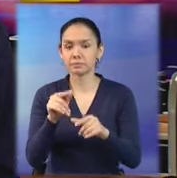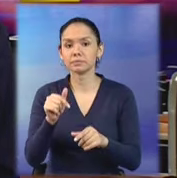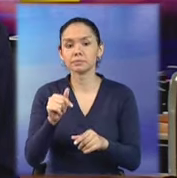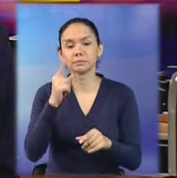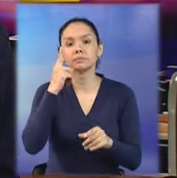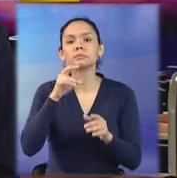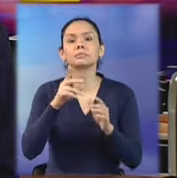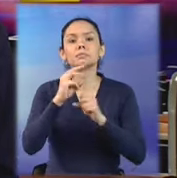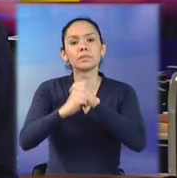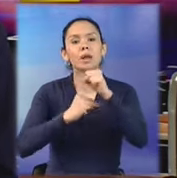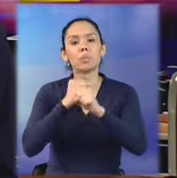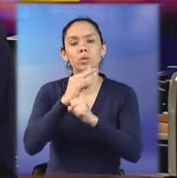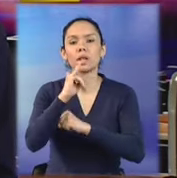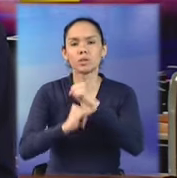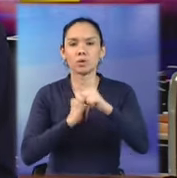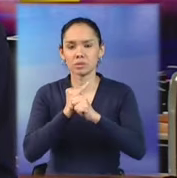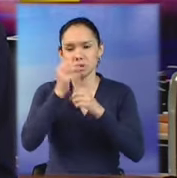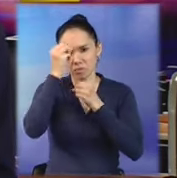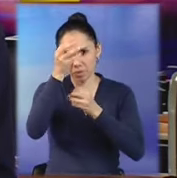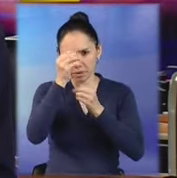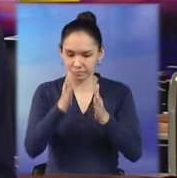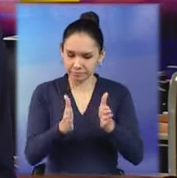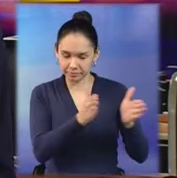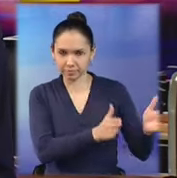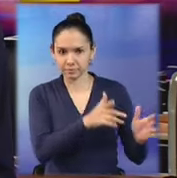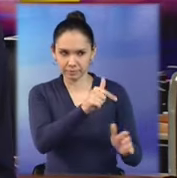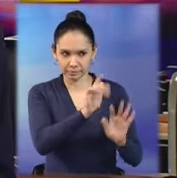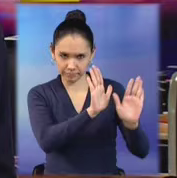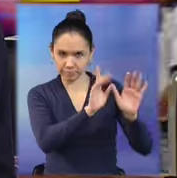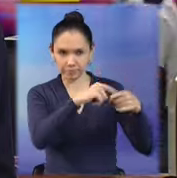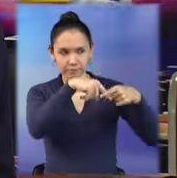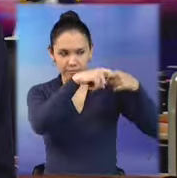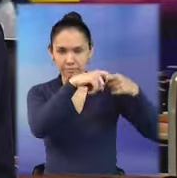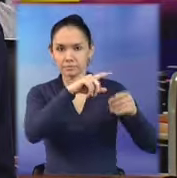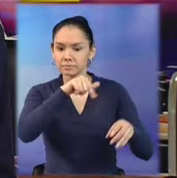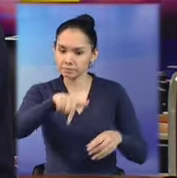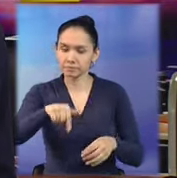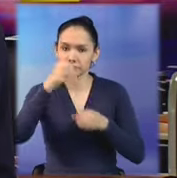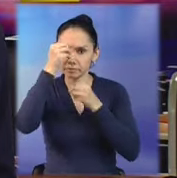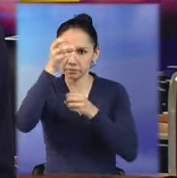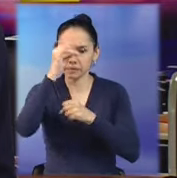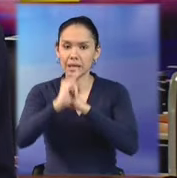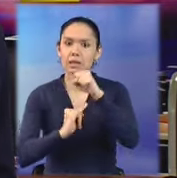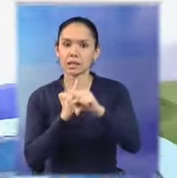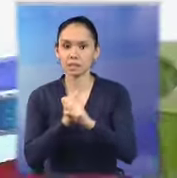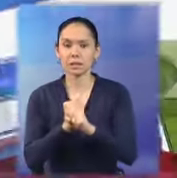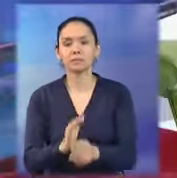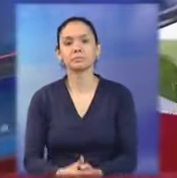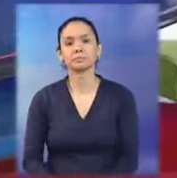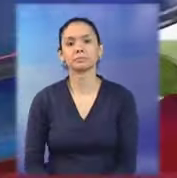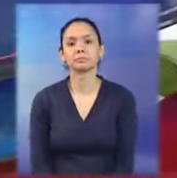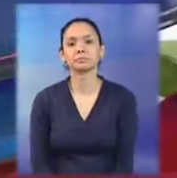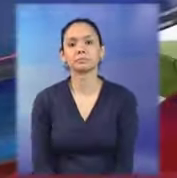repaso al mundo para conocer las noticias que marcaron esta jornada. ¡Gracias!